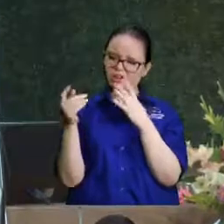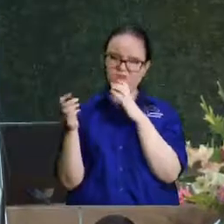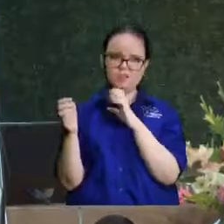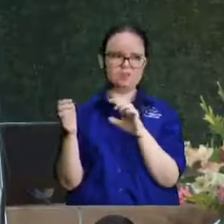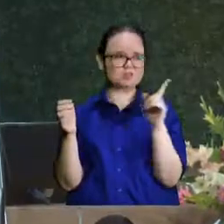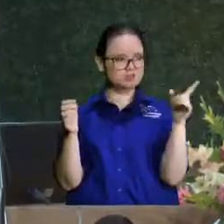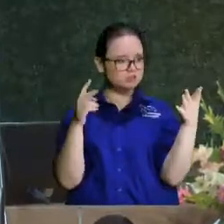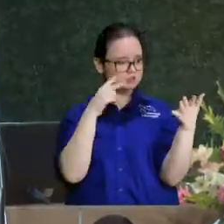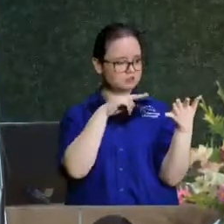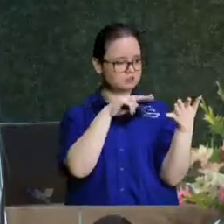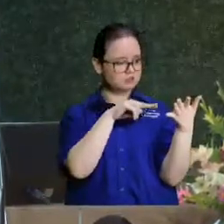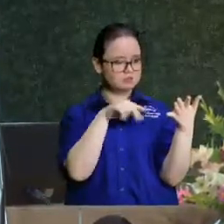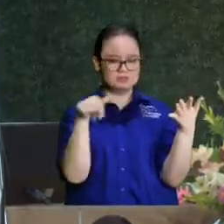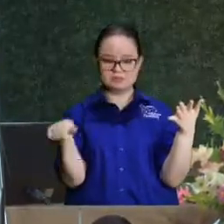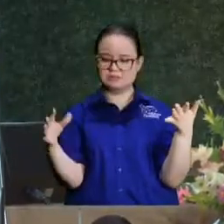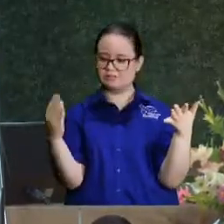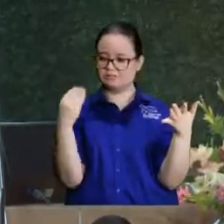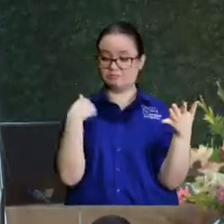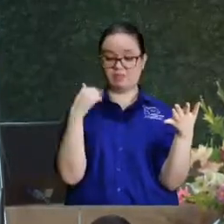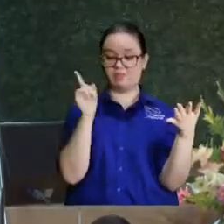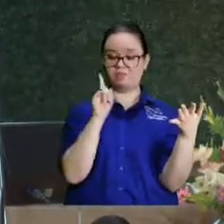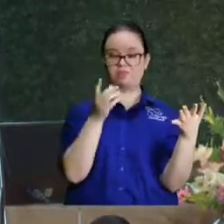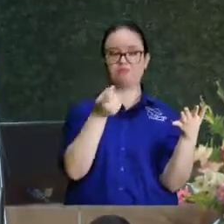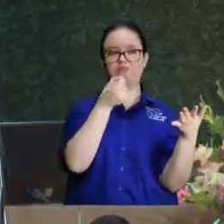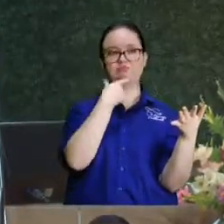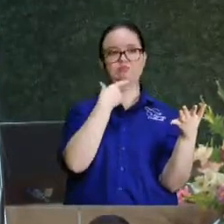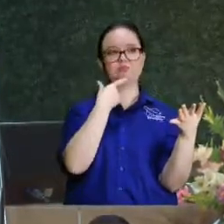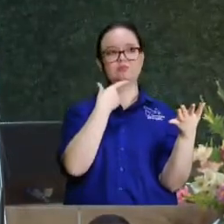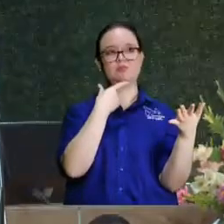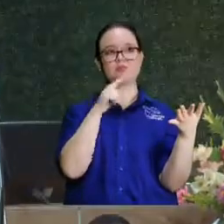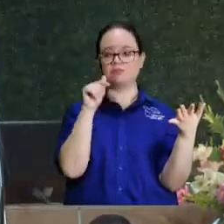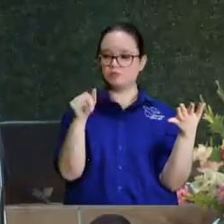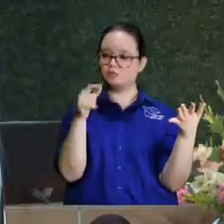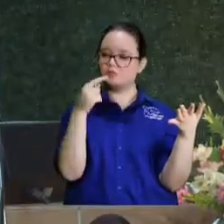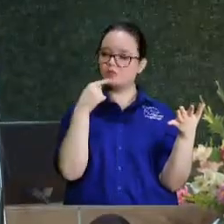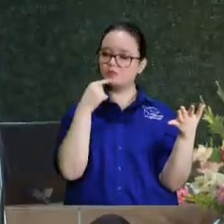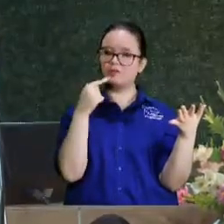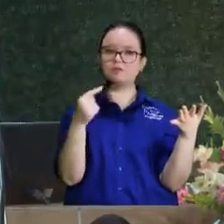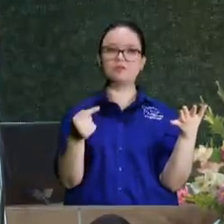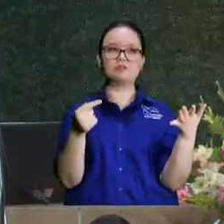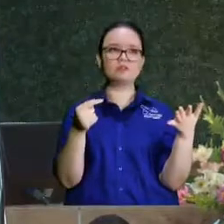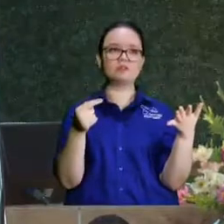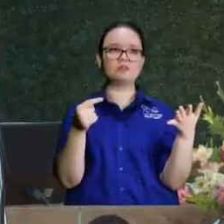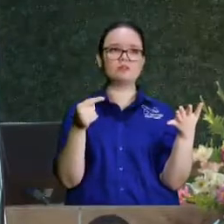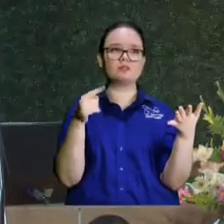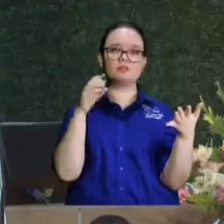no te lo tomes ¿por qué? porque aquí dice que le crecen las orejas